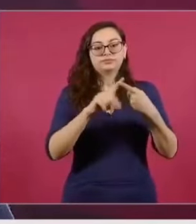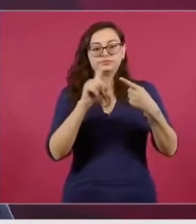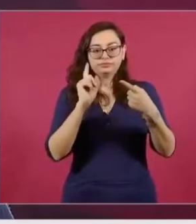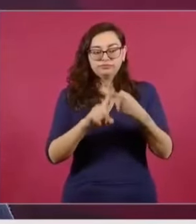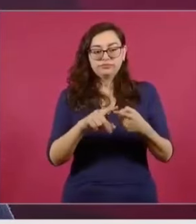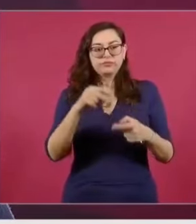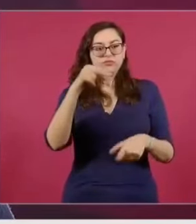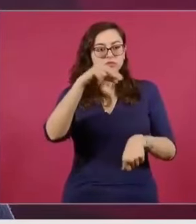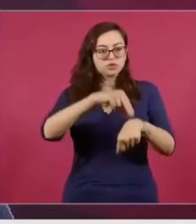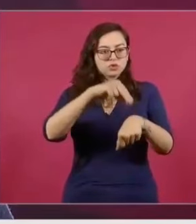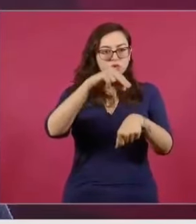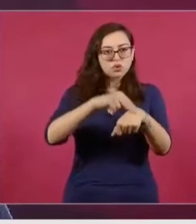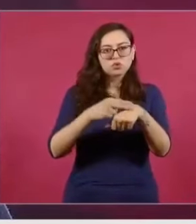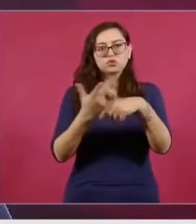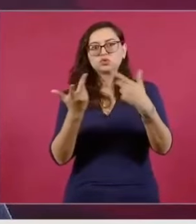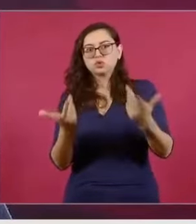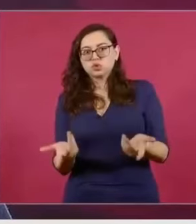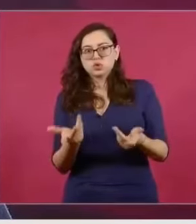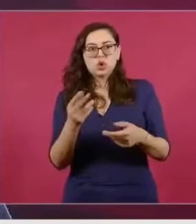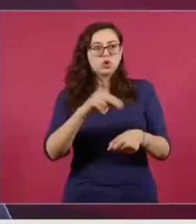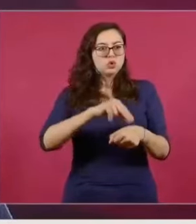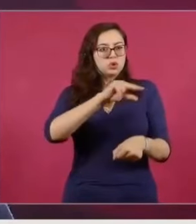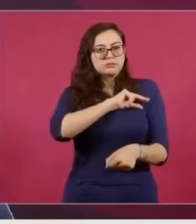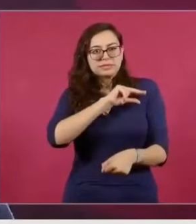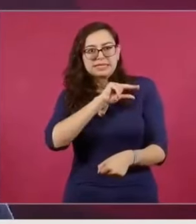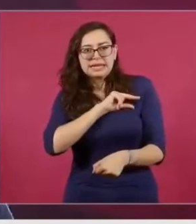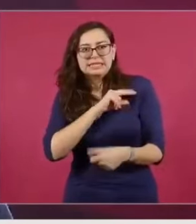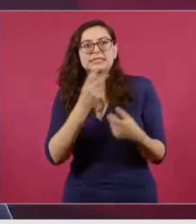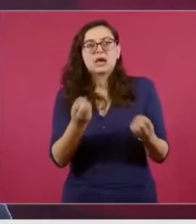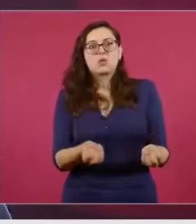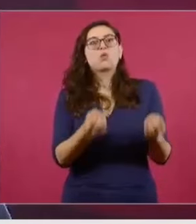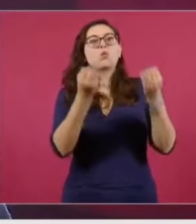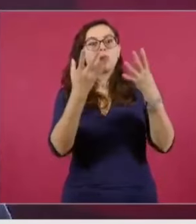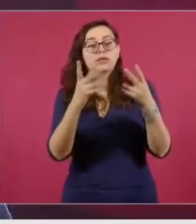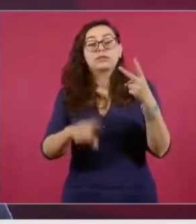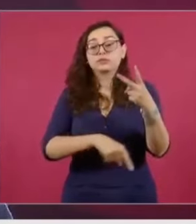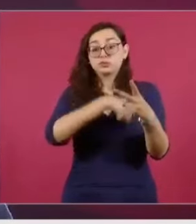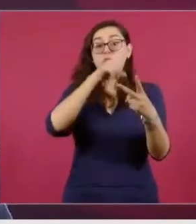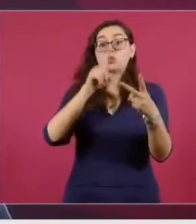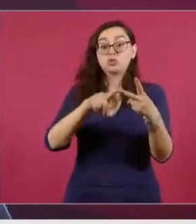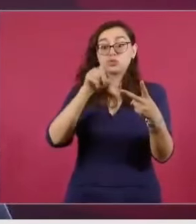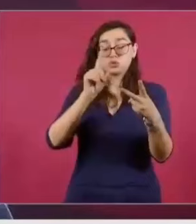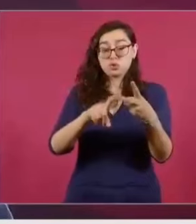a más de 26.200 en este cierre de sexenio. Esta es la información aquí en La Mañanera.